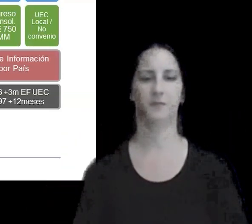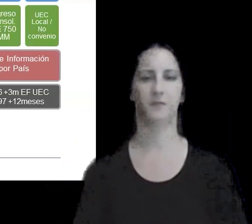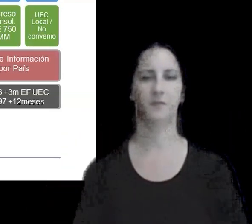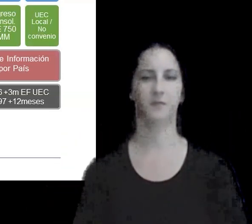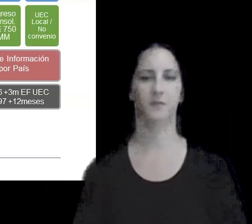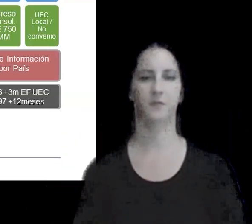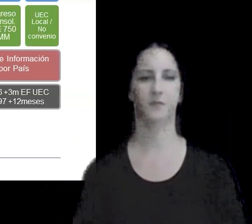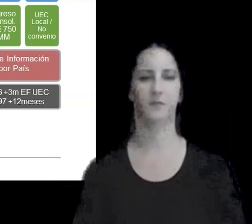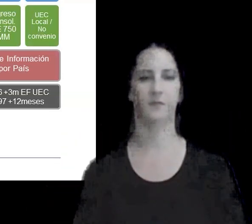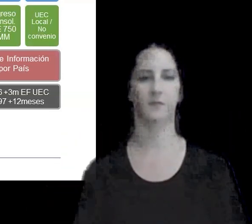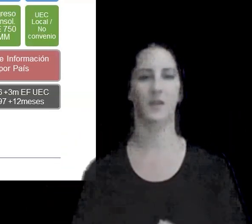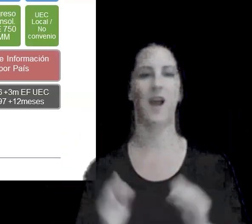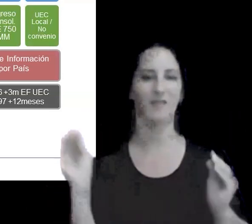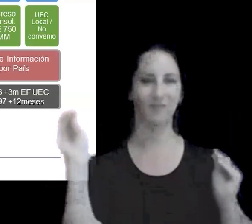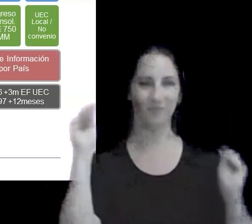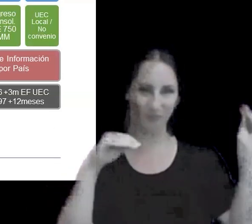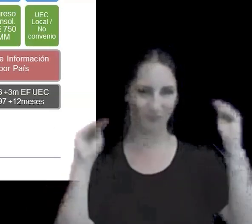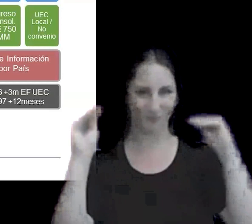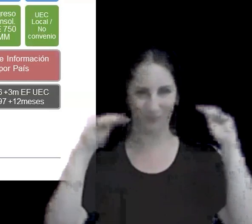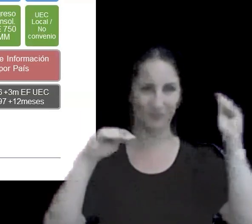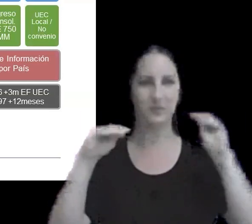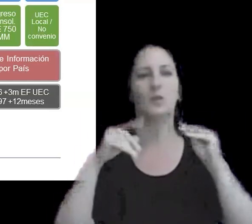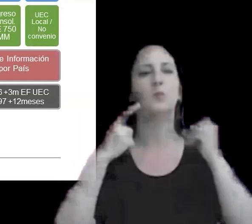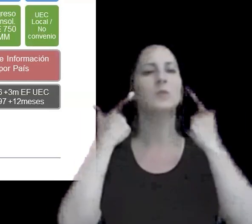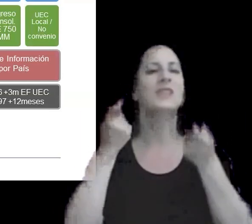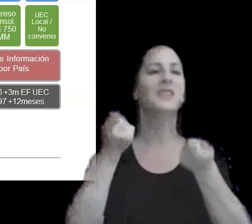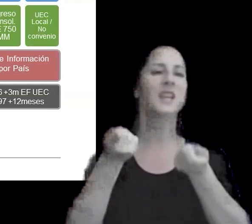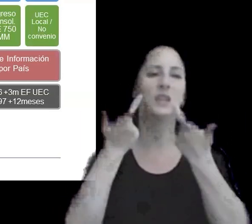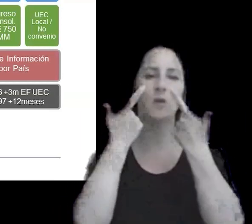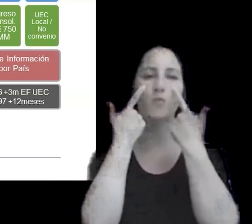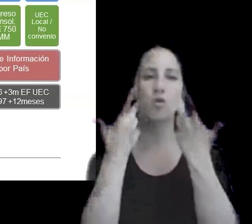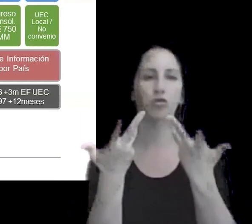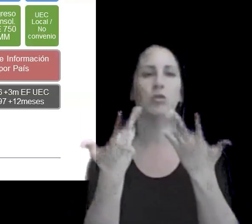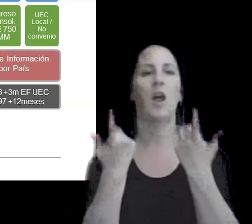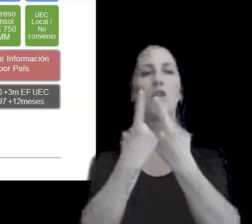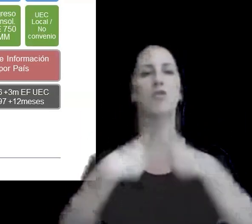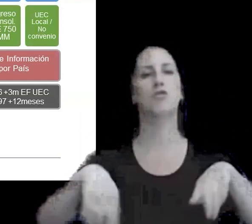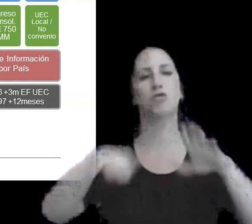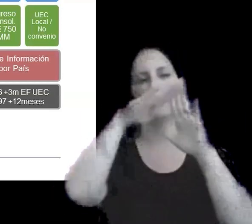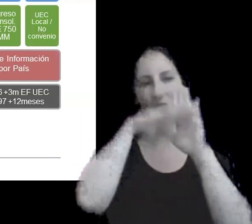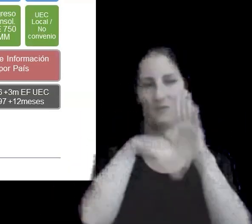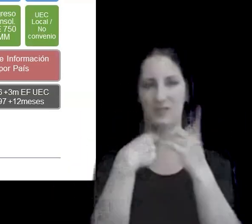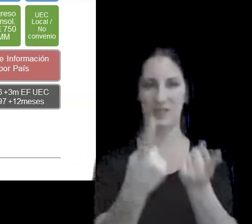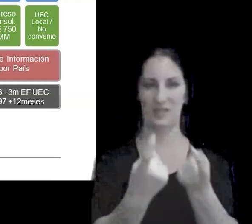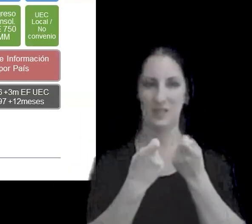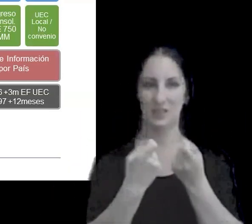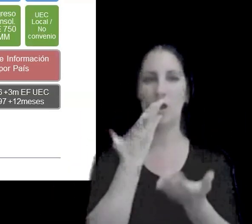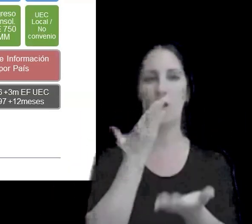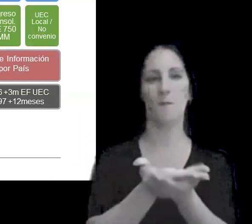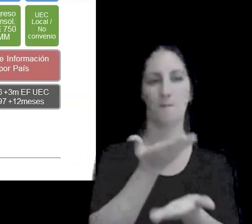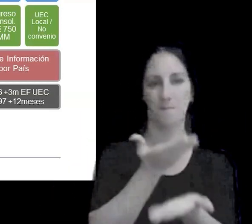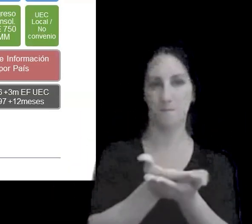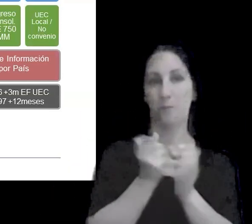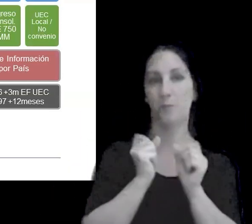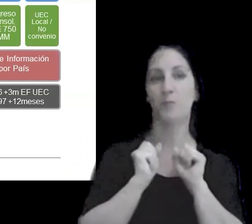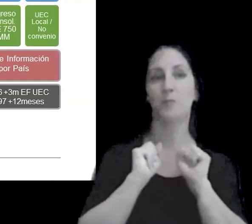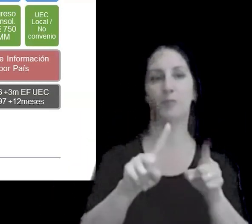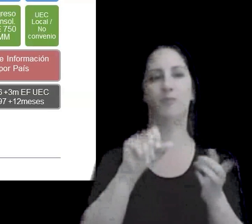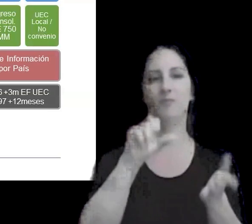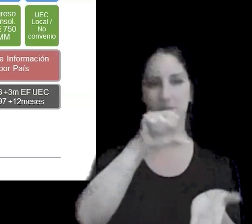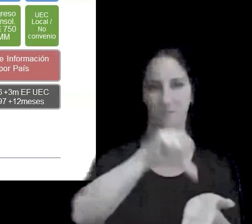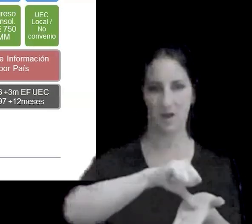rompecabezas intenta graficar los requisitos de documentación y presentación propios del país